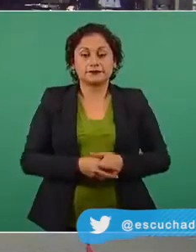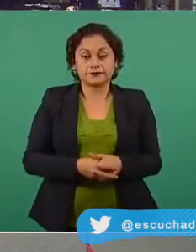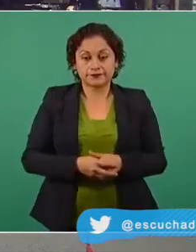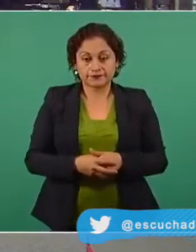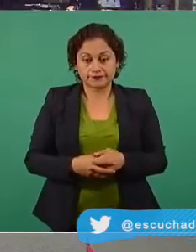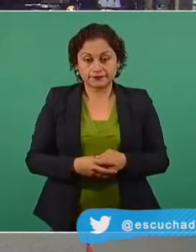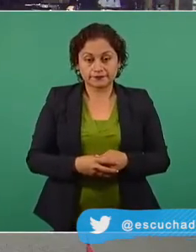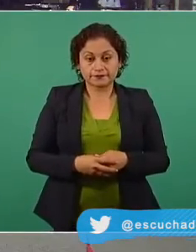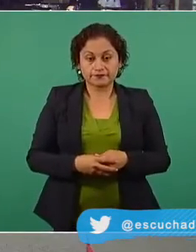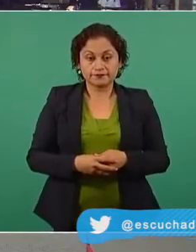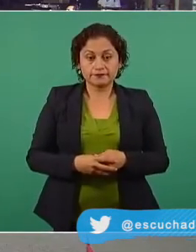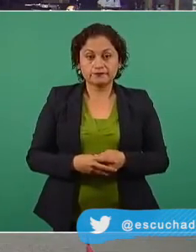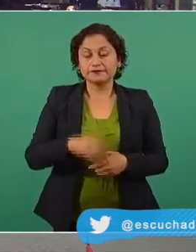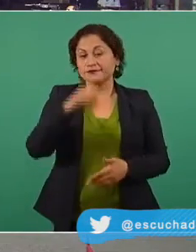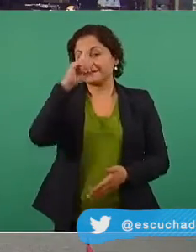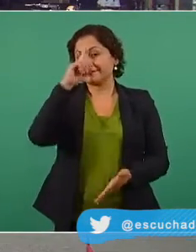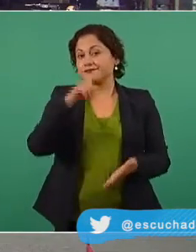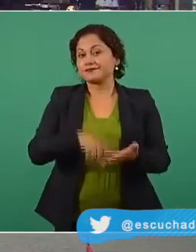¿Qué creen ya?